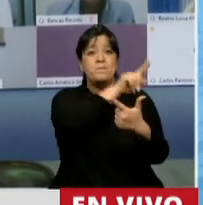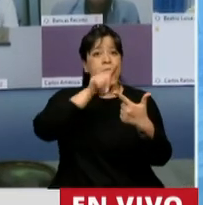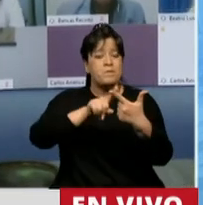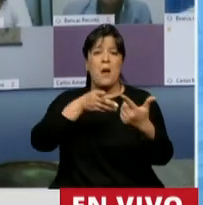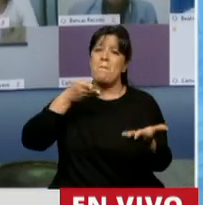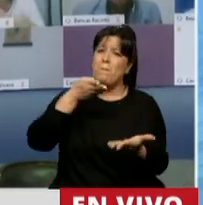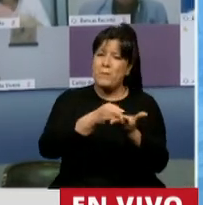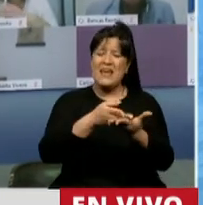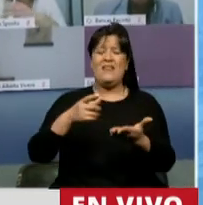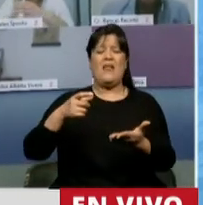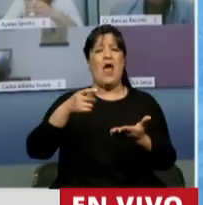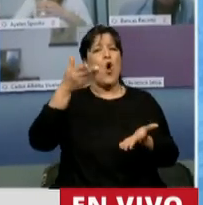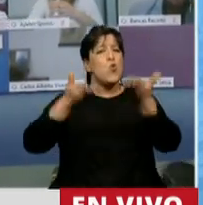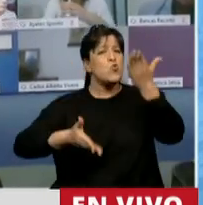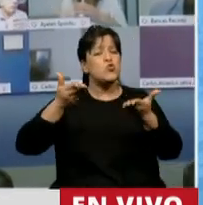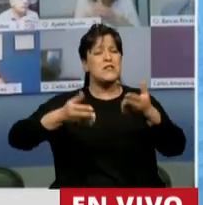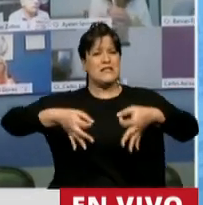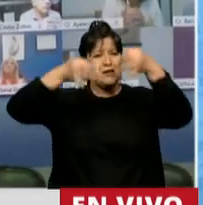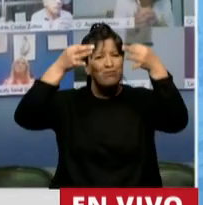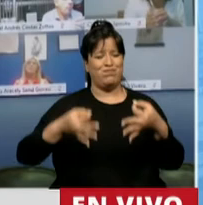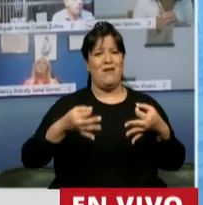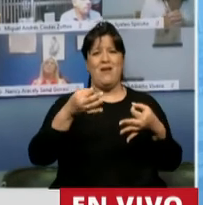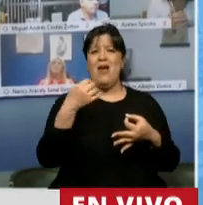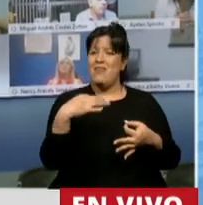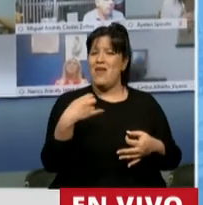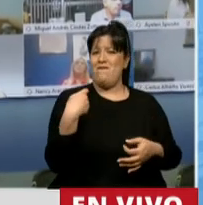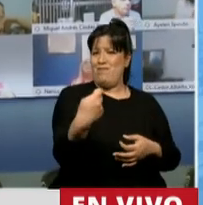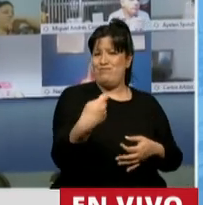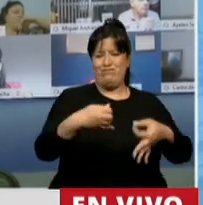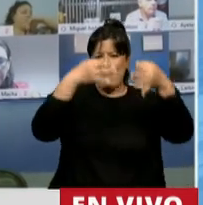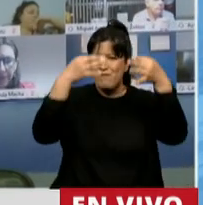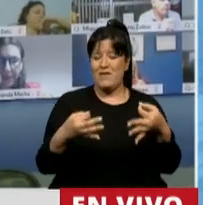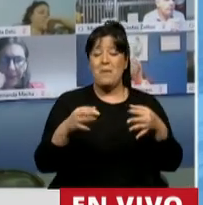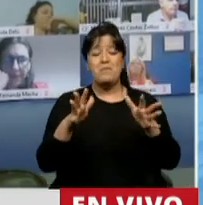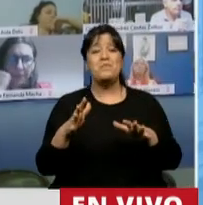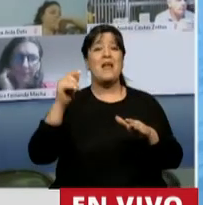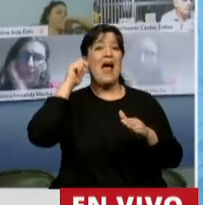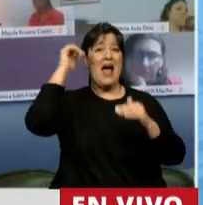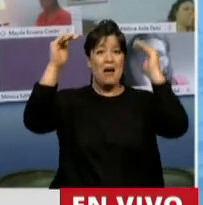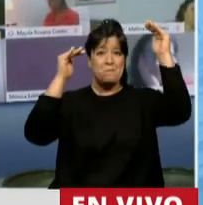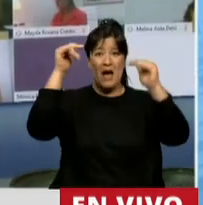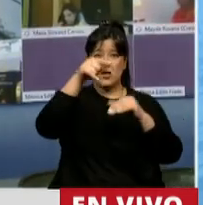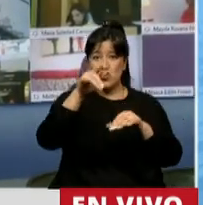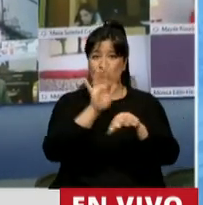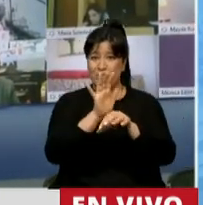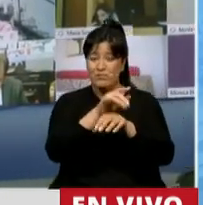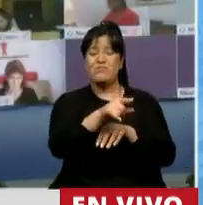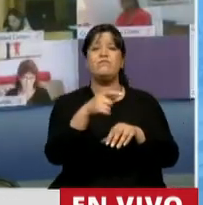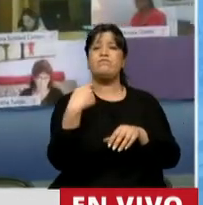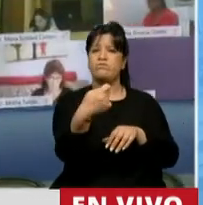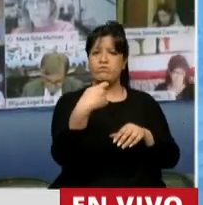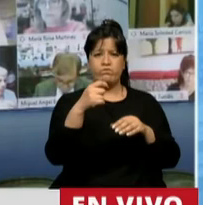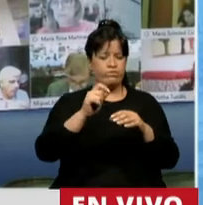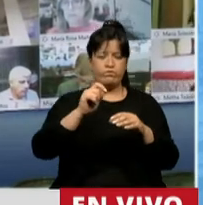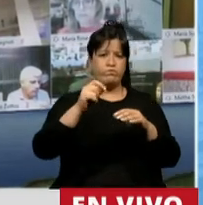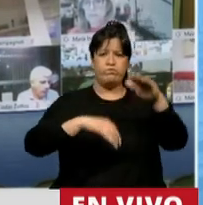justicia social que nosotros tengamos la cobertura previsional más alta. Miren, entre los adultos mayores alcanzamos el nivel de cobertura más